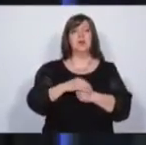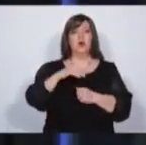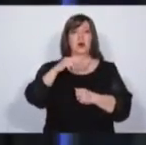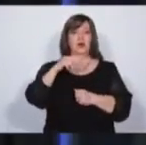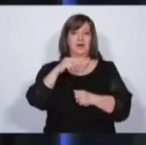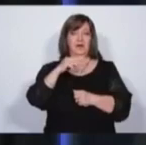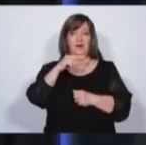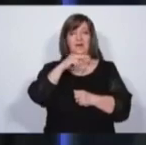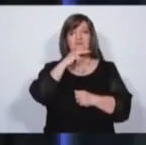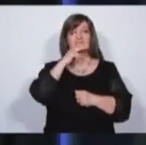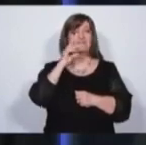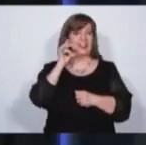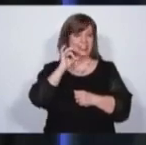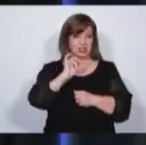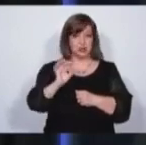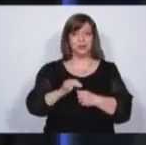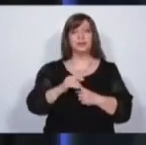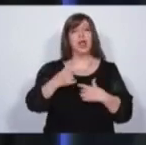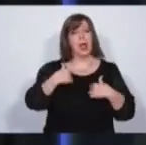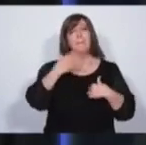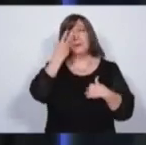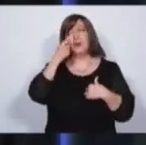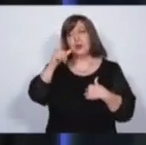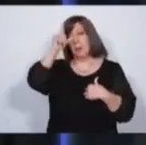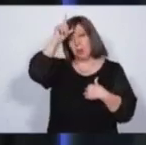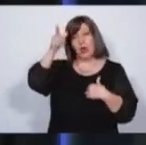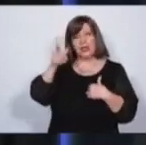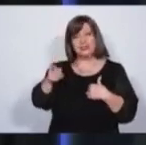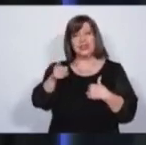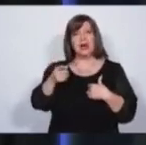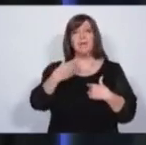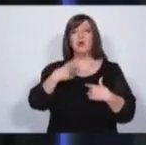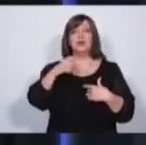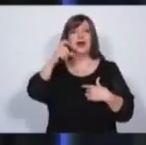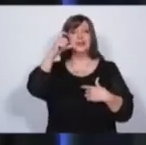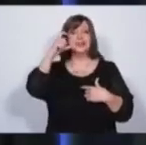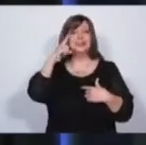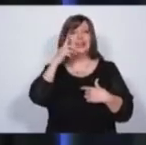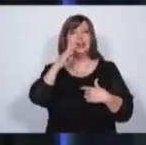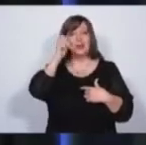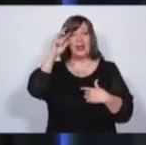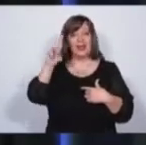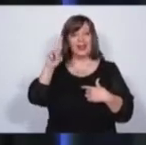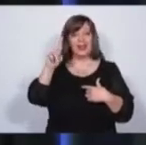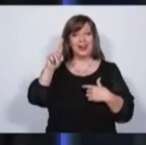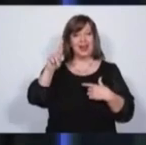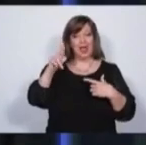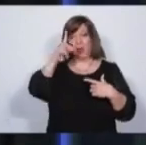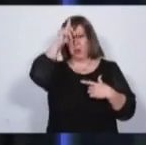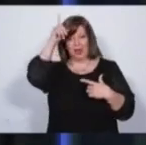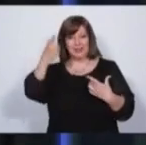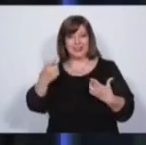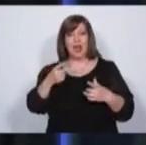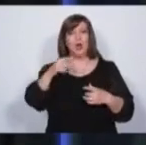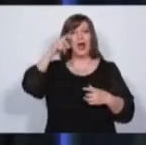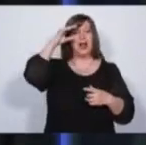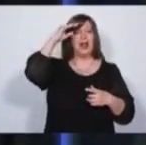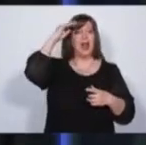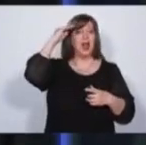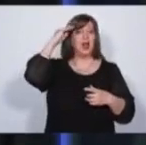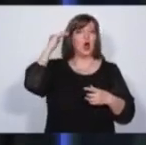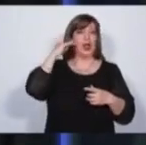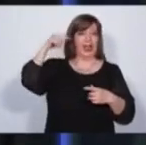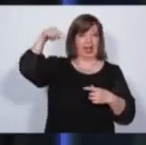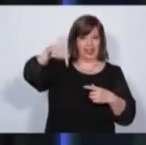A mí me gustaría que la policía de Mendoza sea la ciberpolicía, como la de Corea del Sur. Pero eso no existe. Acá la